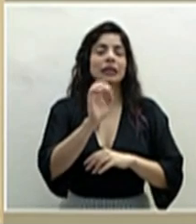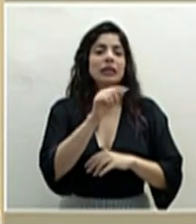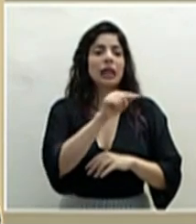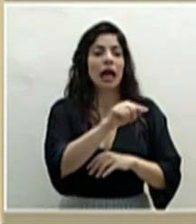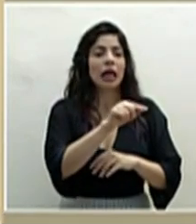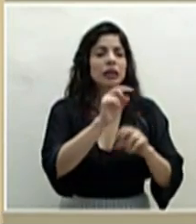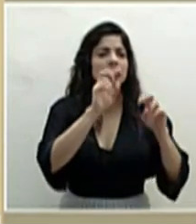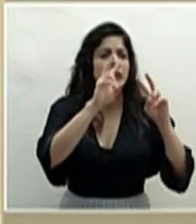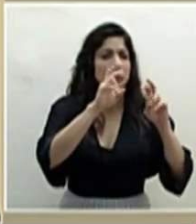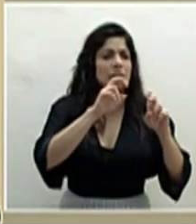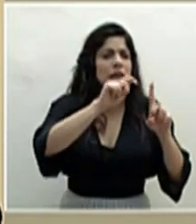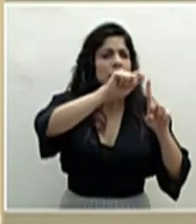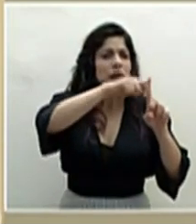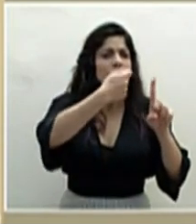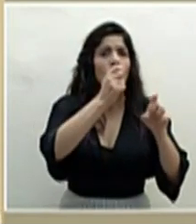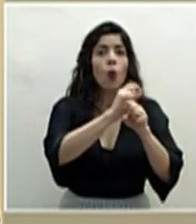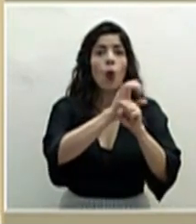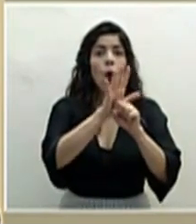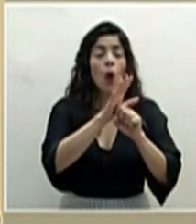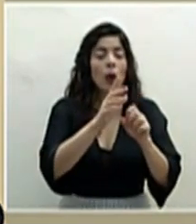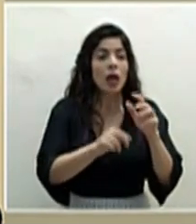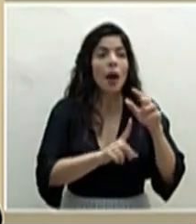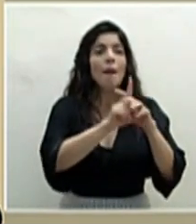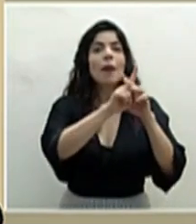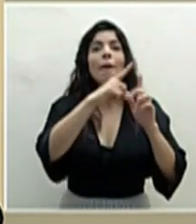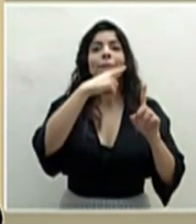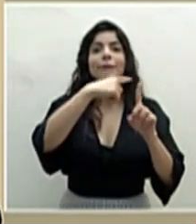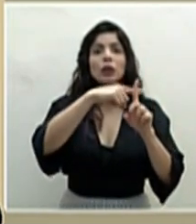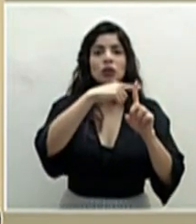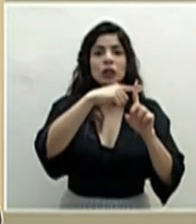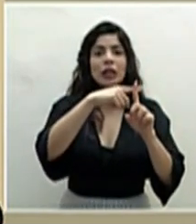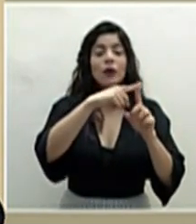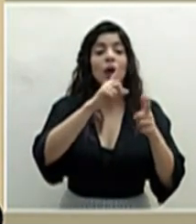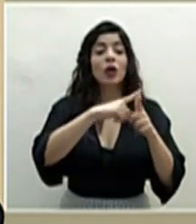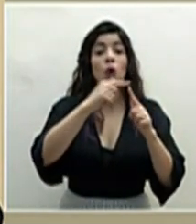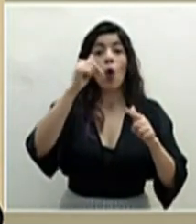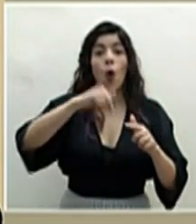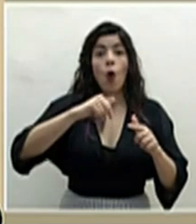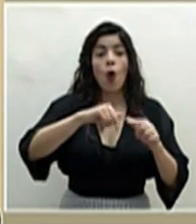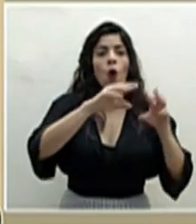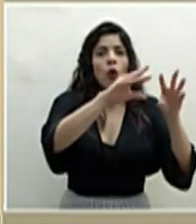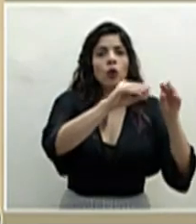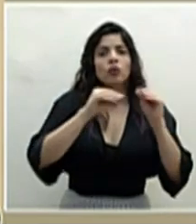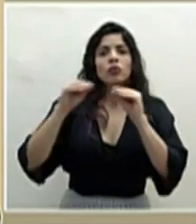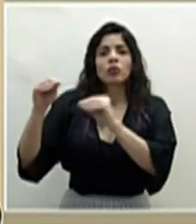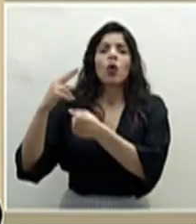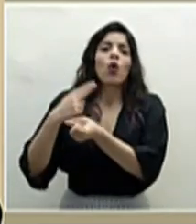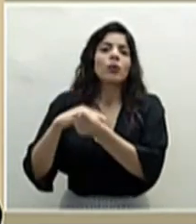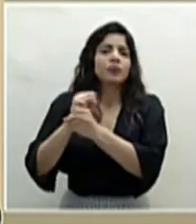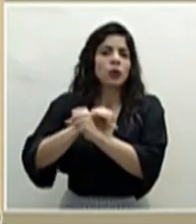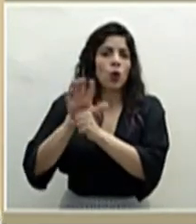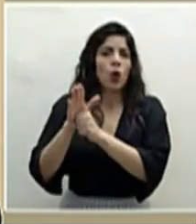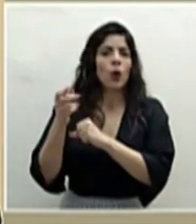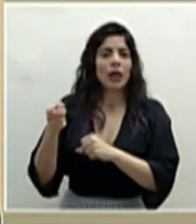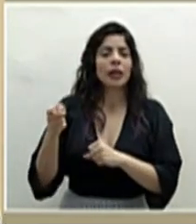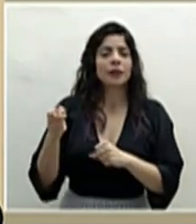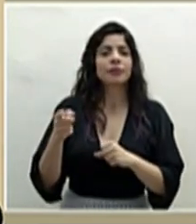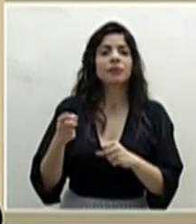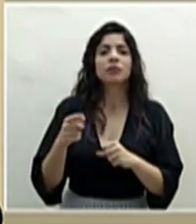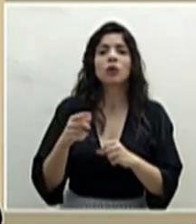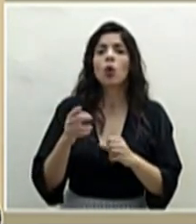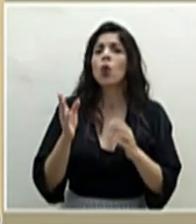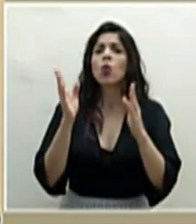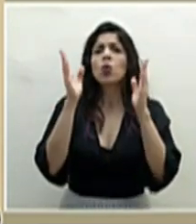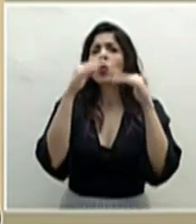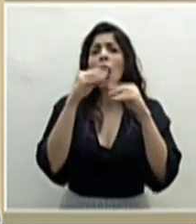se le hizo la prueba COVID, salió positivo y hoy se trasladó a SEACO. No hay más personal